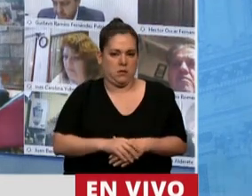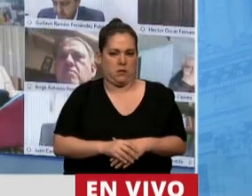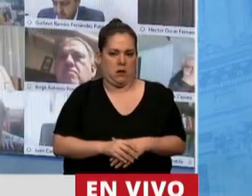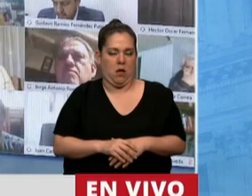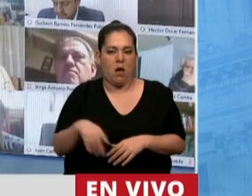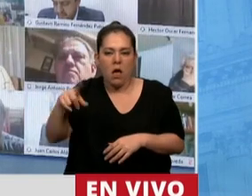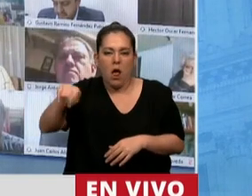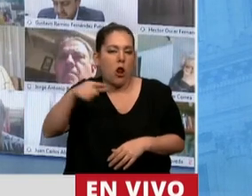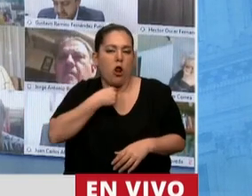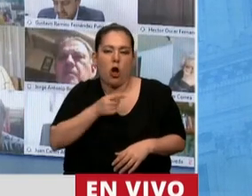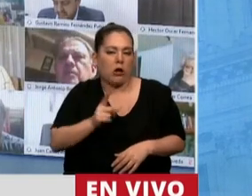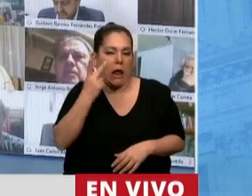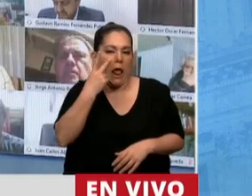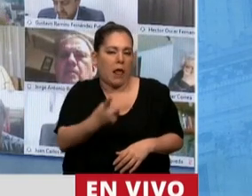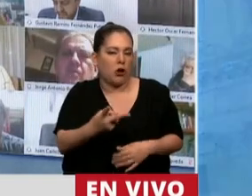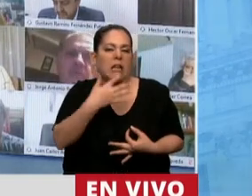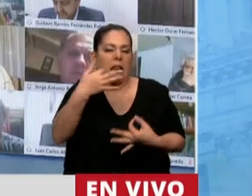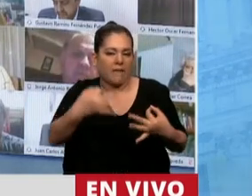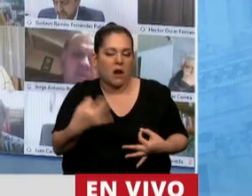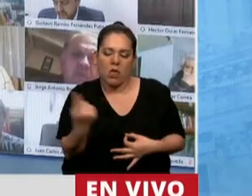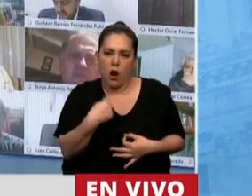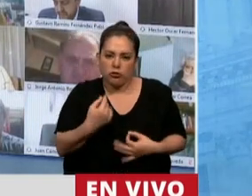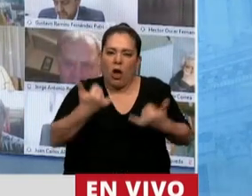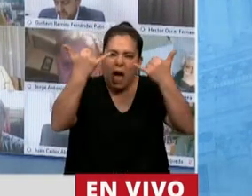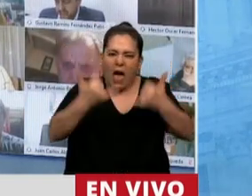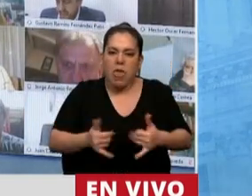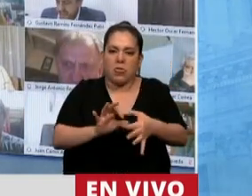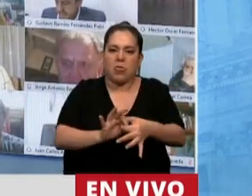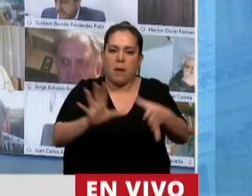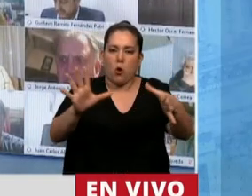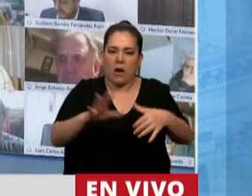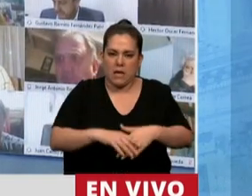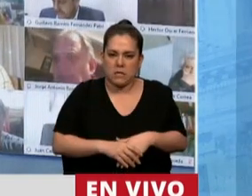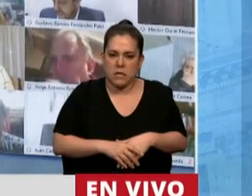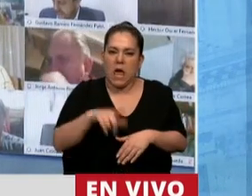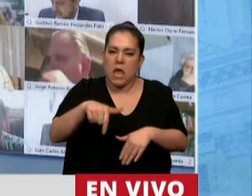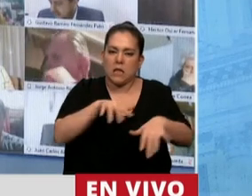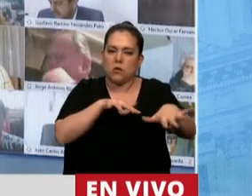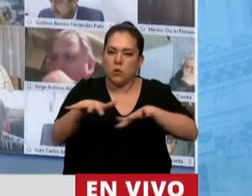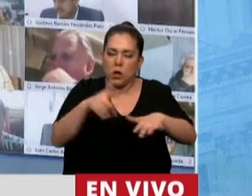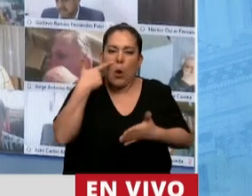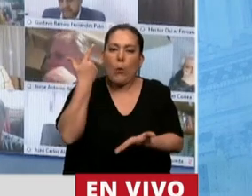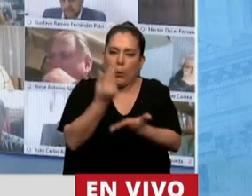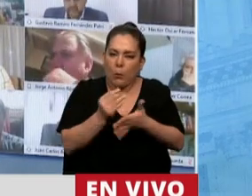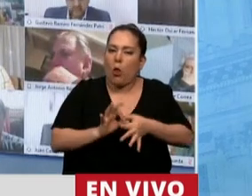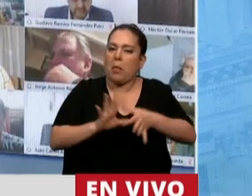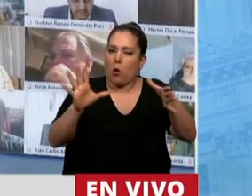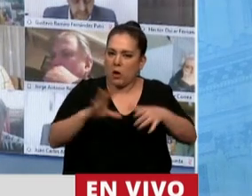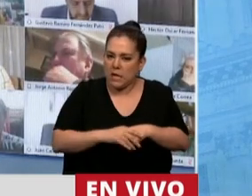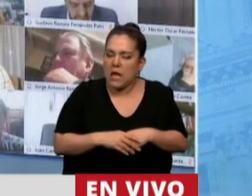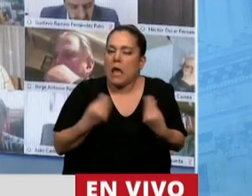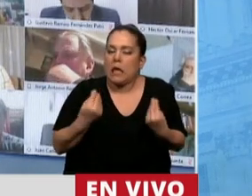es reconocer que vivimos en democracia, lo que no quieren es reconocer que